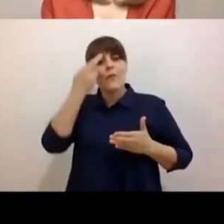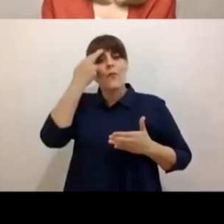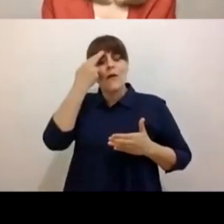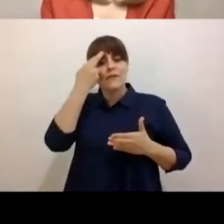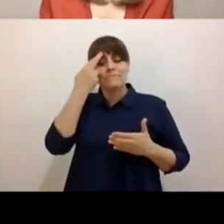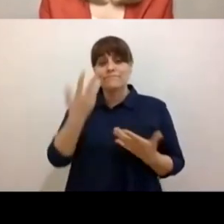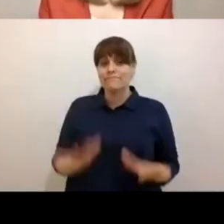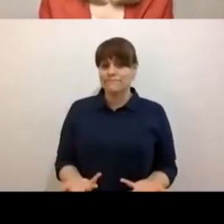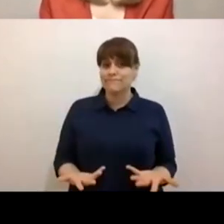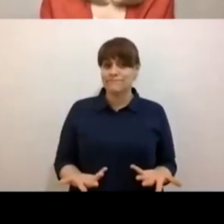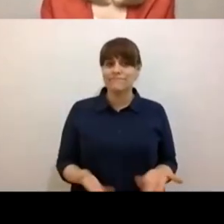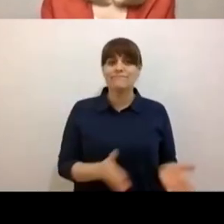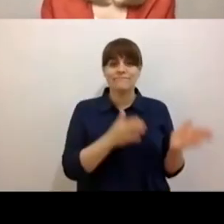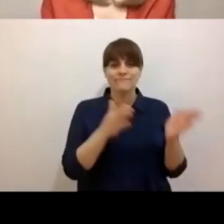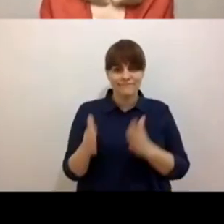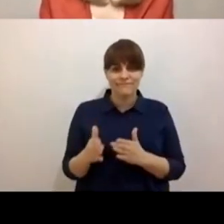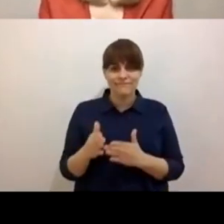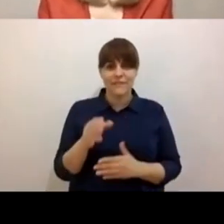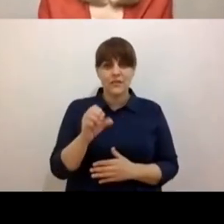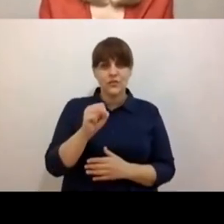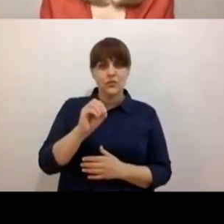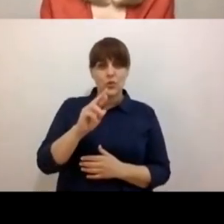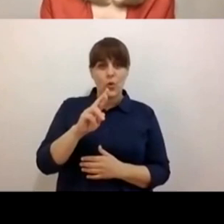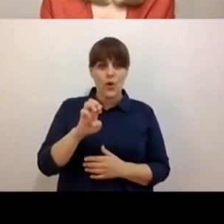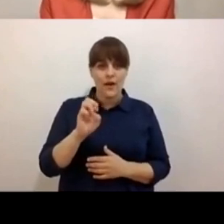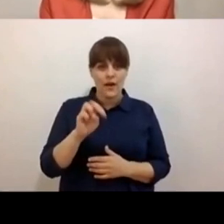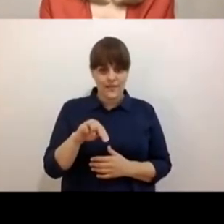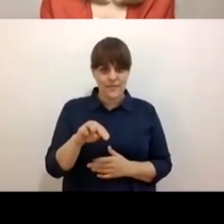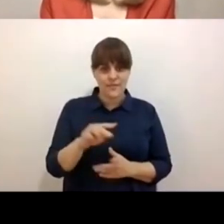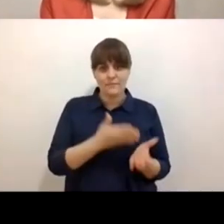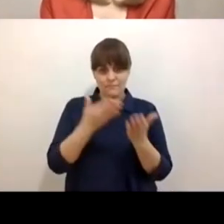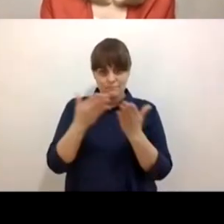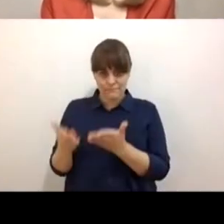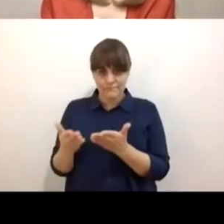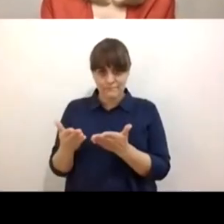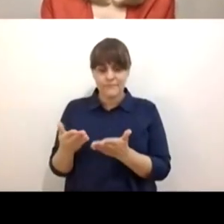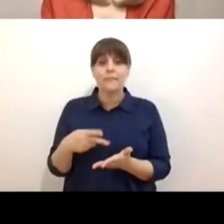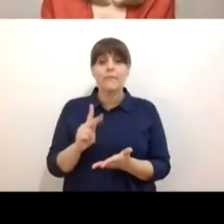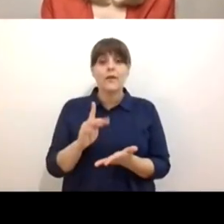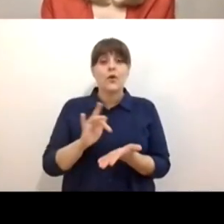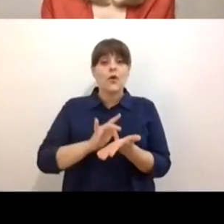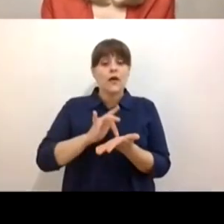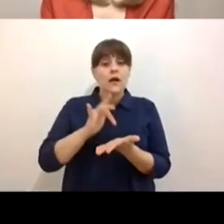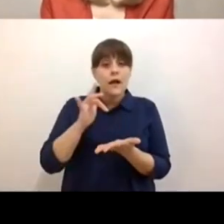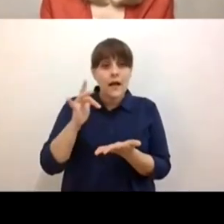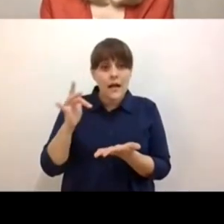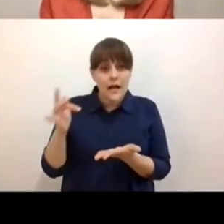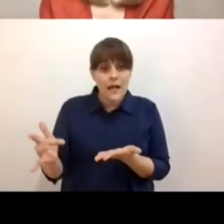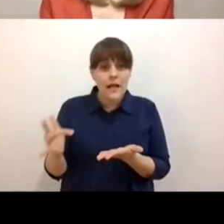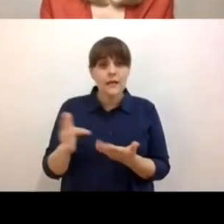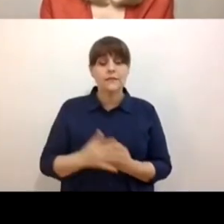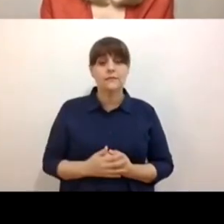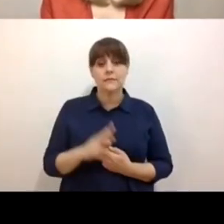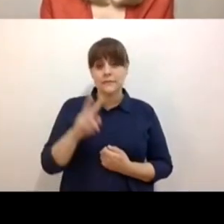palabra a nuestra querida Soren, no sin antes agradecer enormemente un trabajo